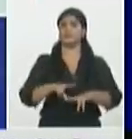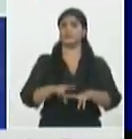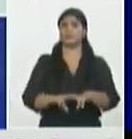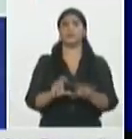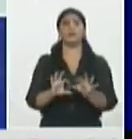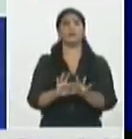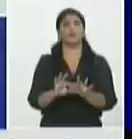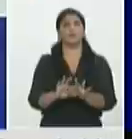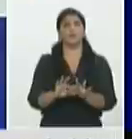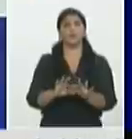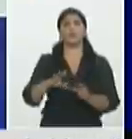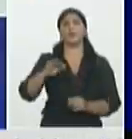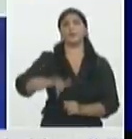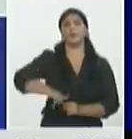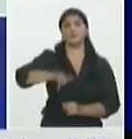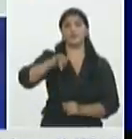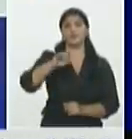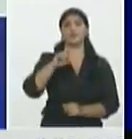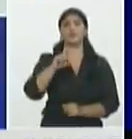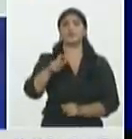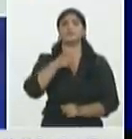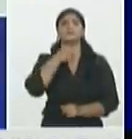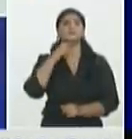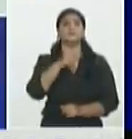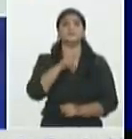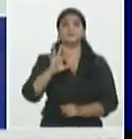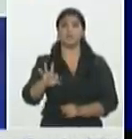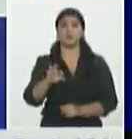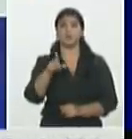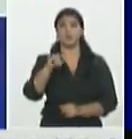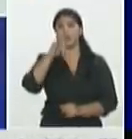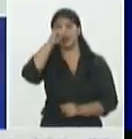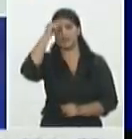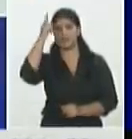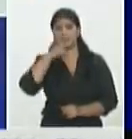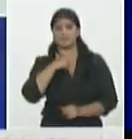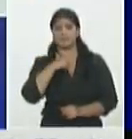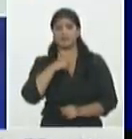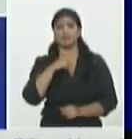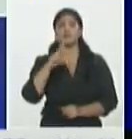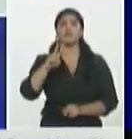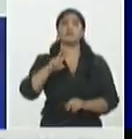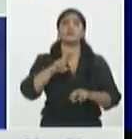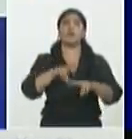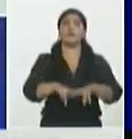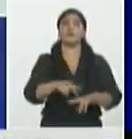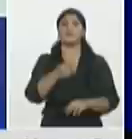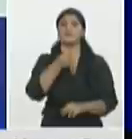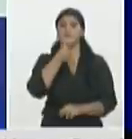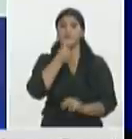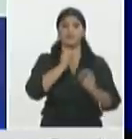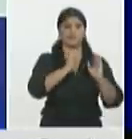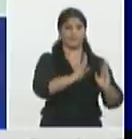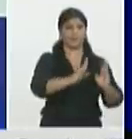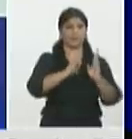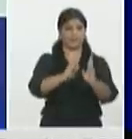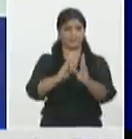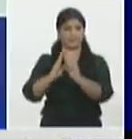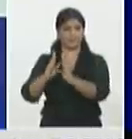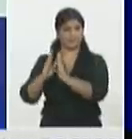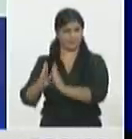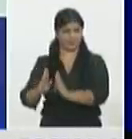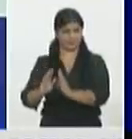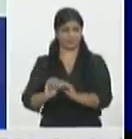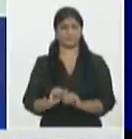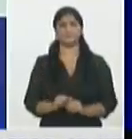Bollero Cerro La Liza y Habana Vieja en ese orden decreciente pero que